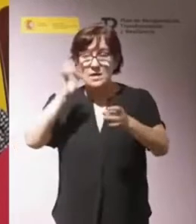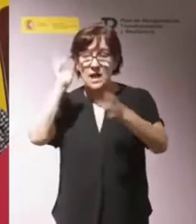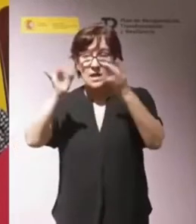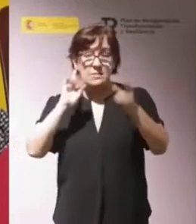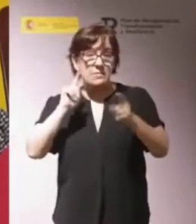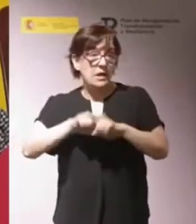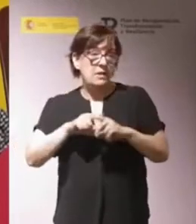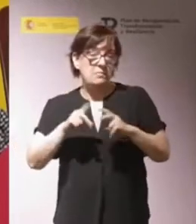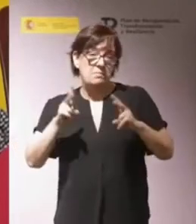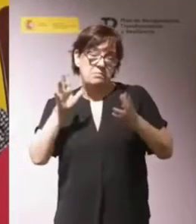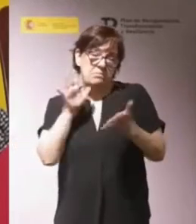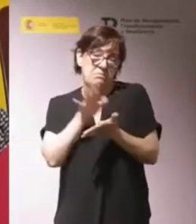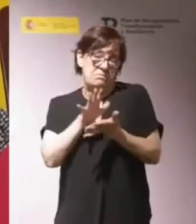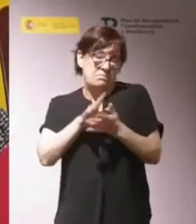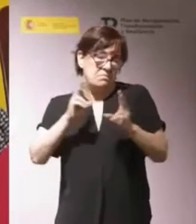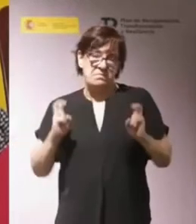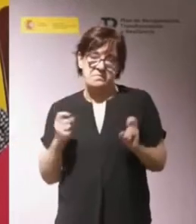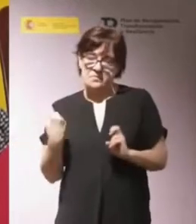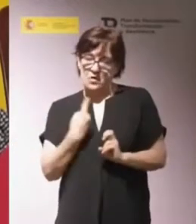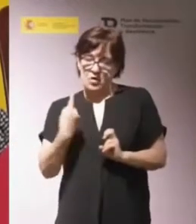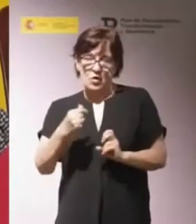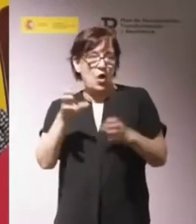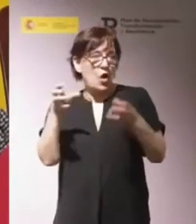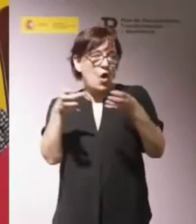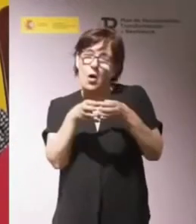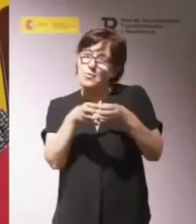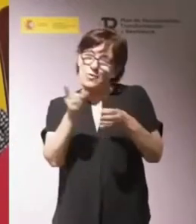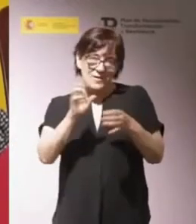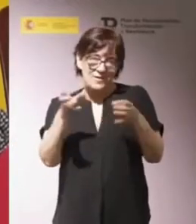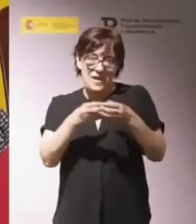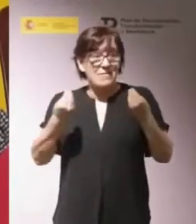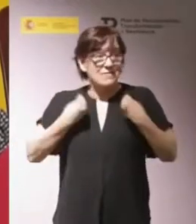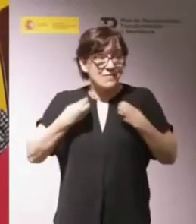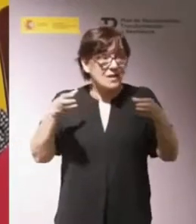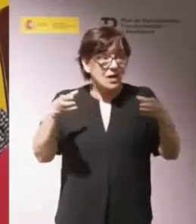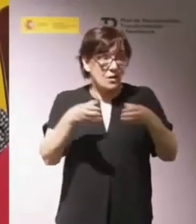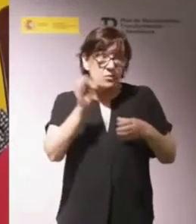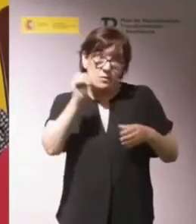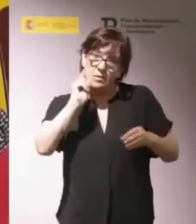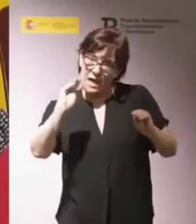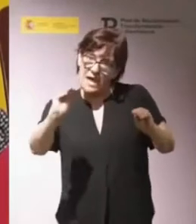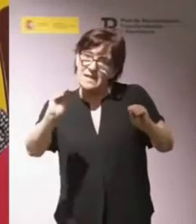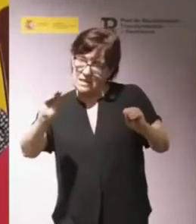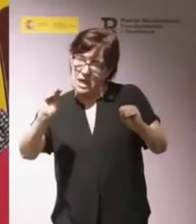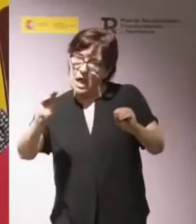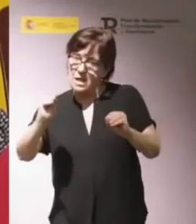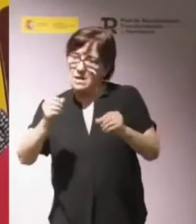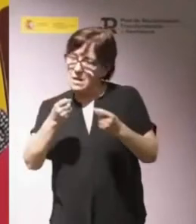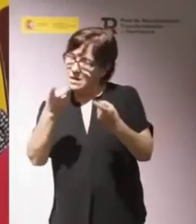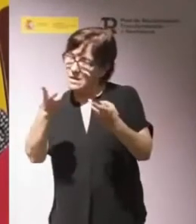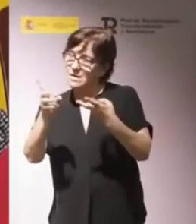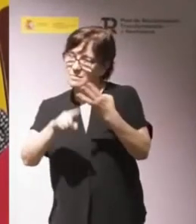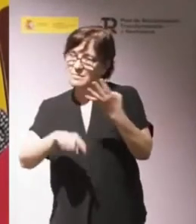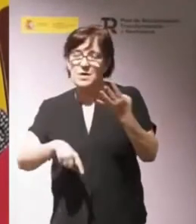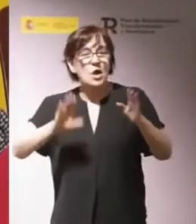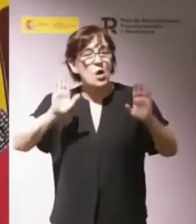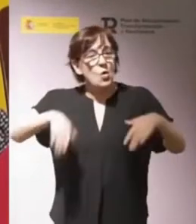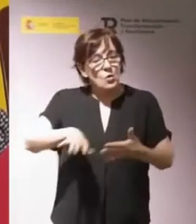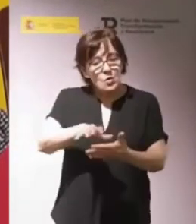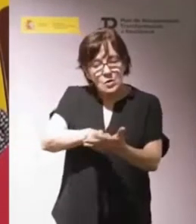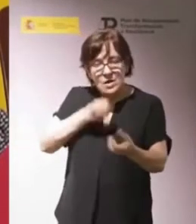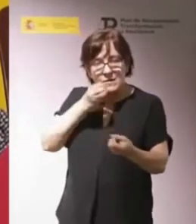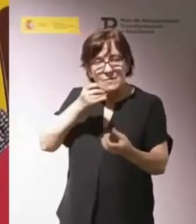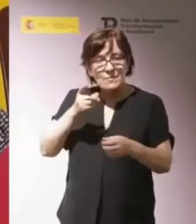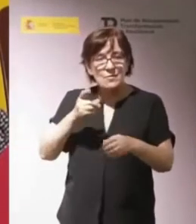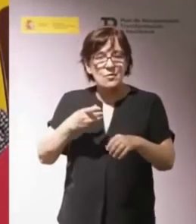pasivas, no comunitarias. Aquí hablamos de vida en comunidad y tenemos que poner de relieve estos datos, ¿no? El último informe